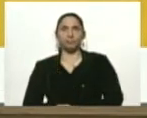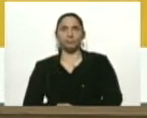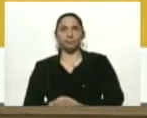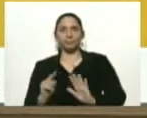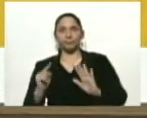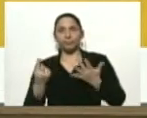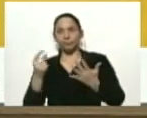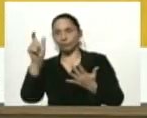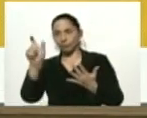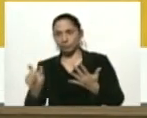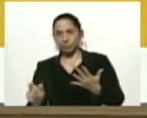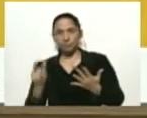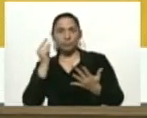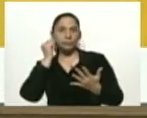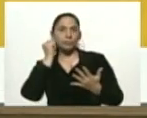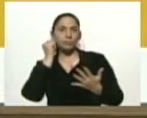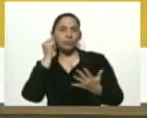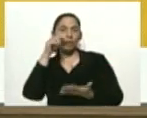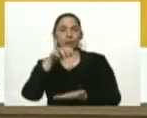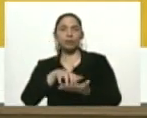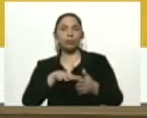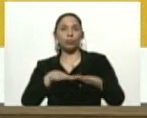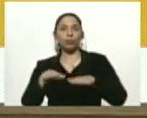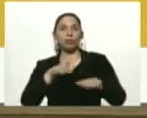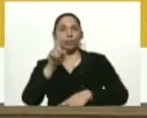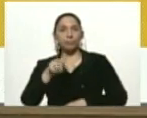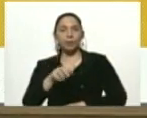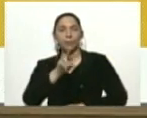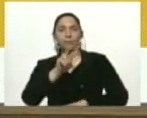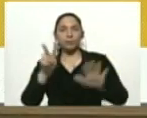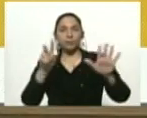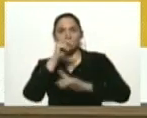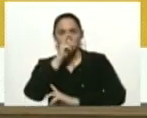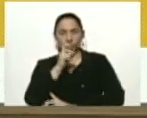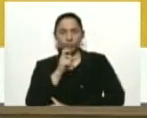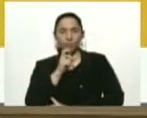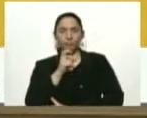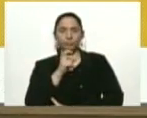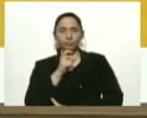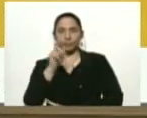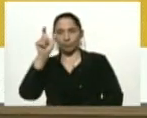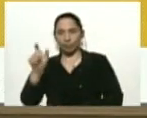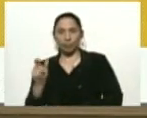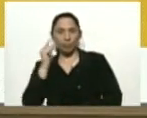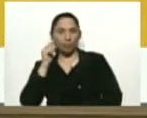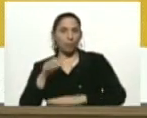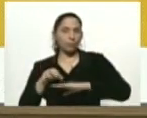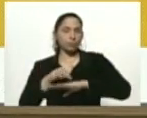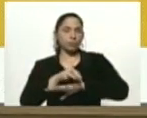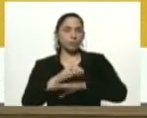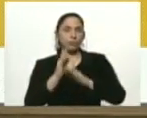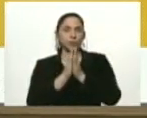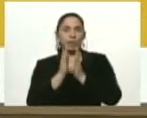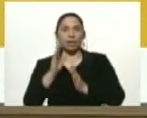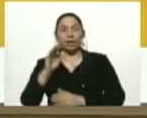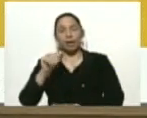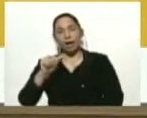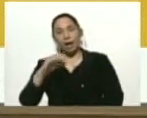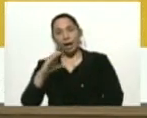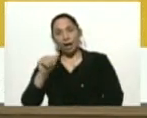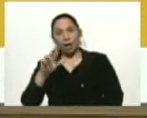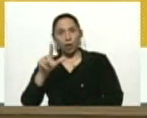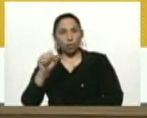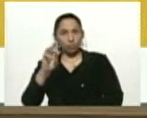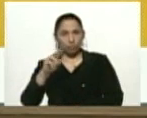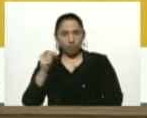sexto caso es una mujer del estado Cogedes, también 27 años, municipio San Carlos, trabaja en